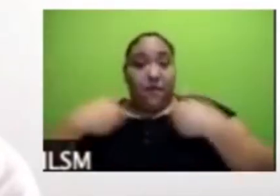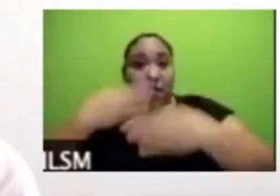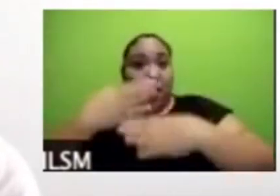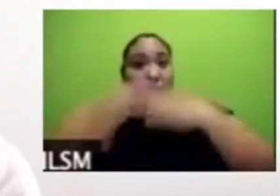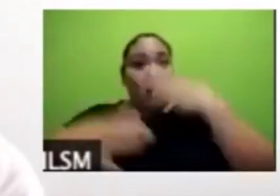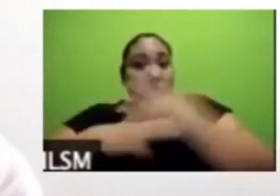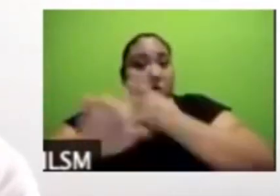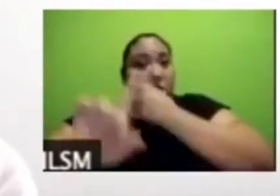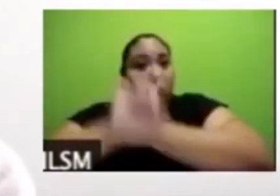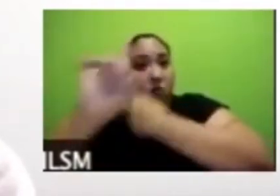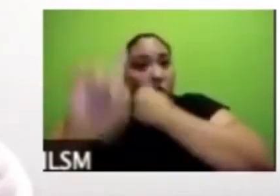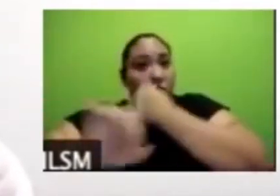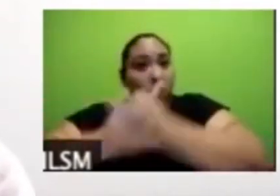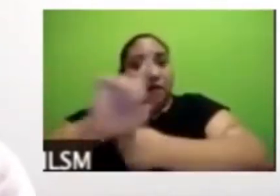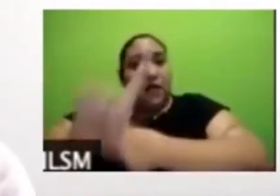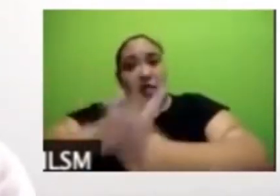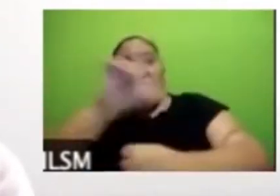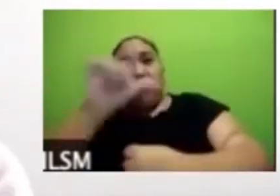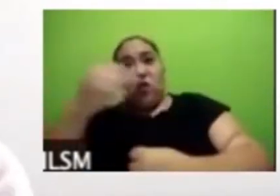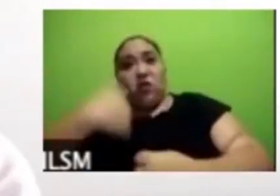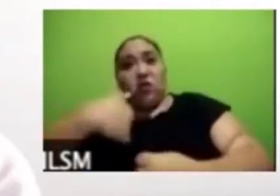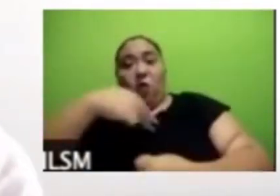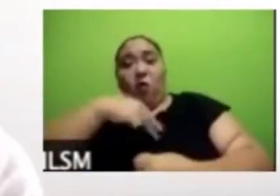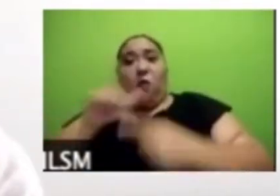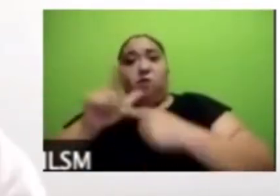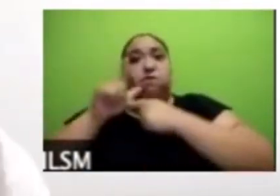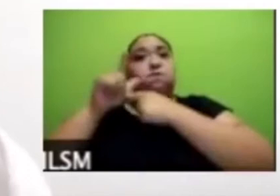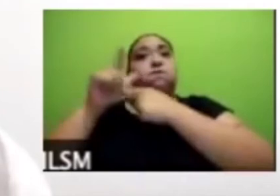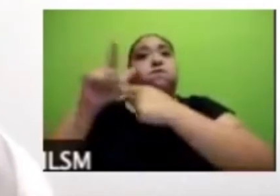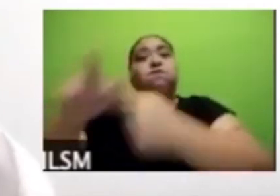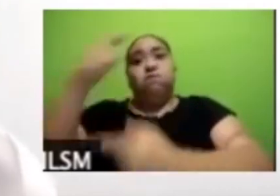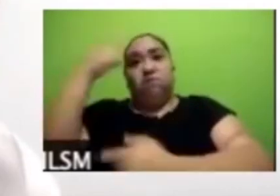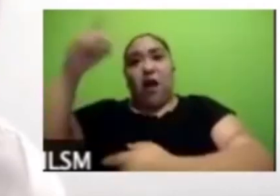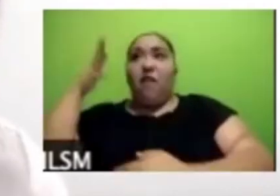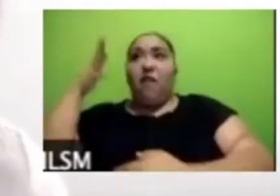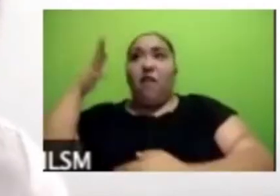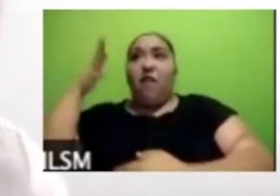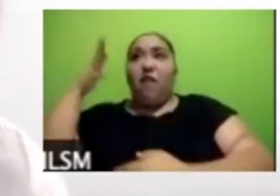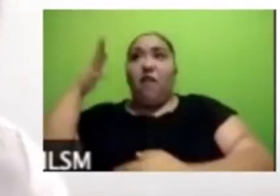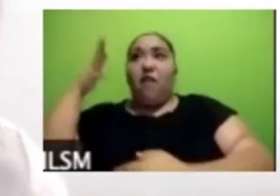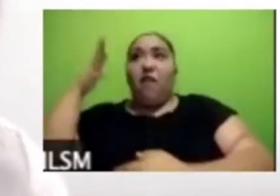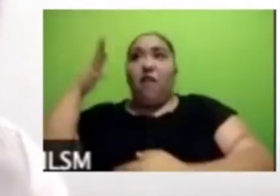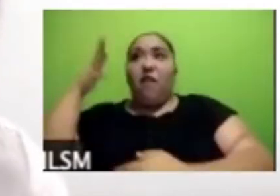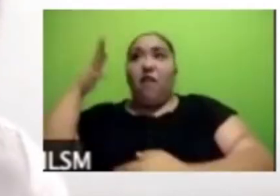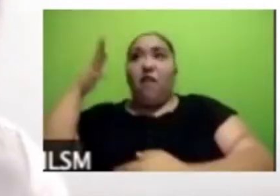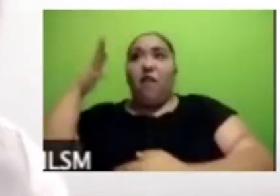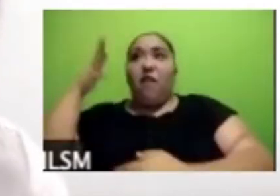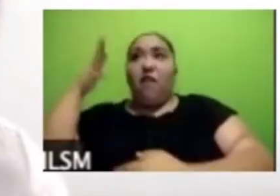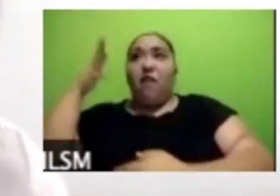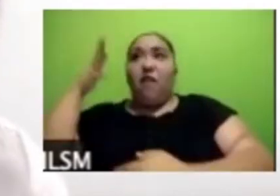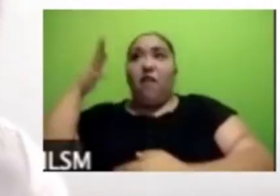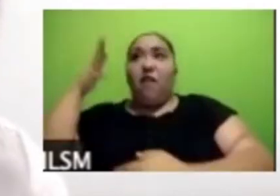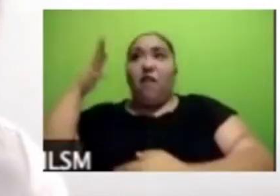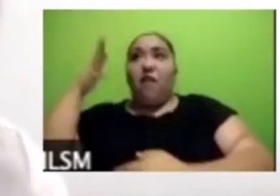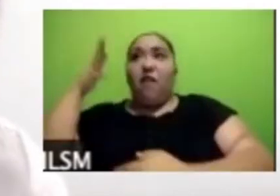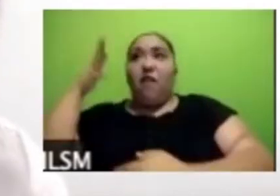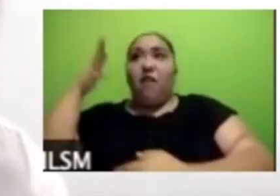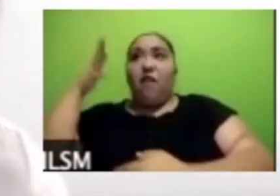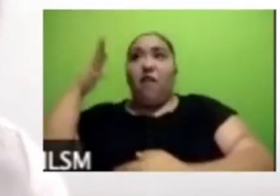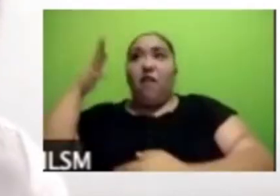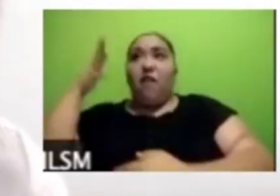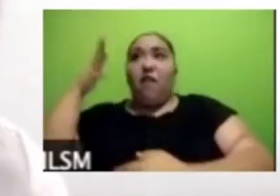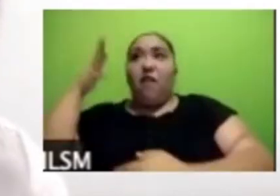después, qué sigue para nosotros en el futuro. Entonces, este año, lo que registraban las encuestas que hemos publicado en el periódico